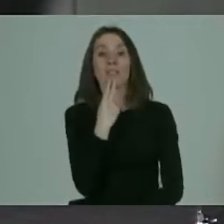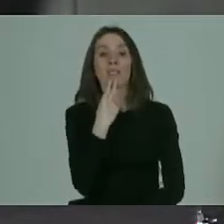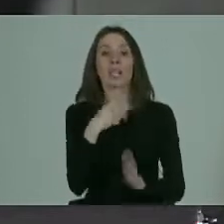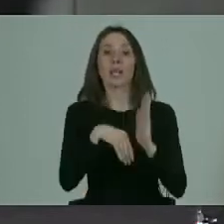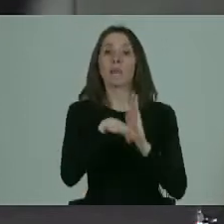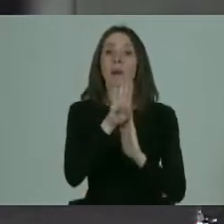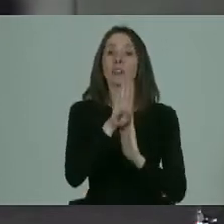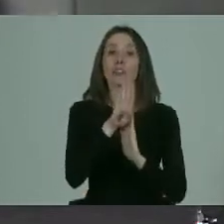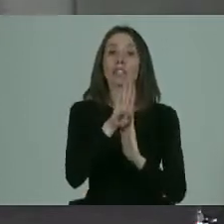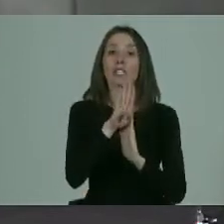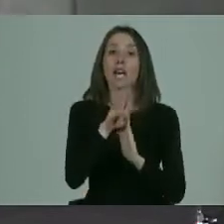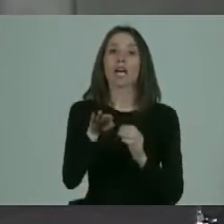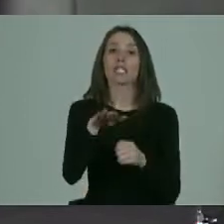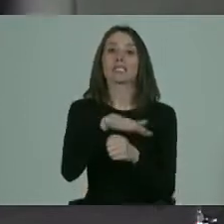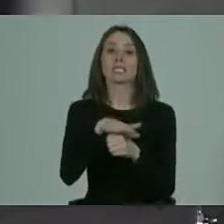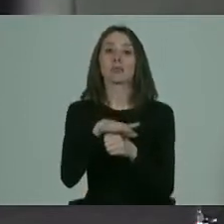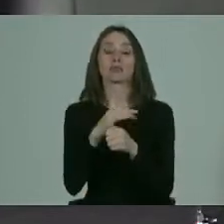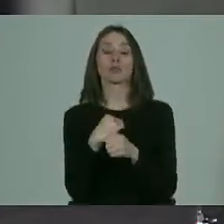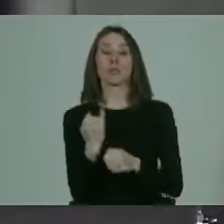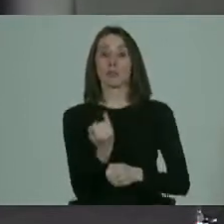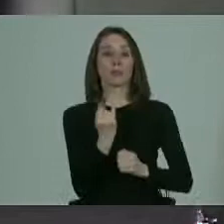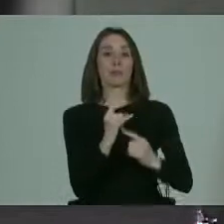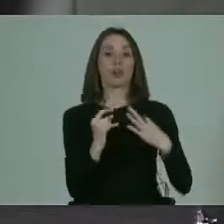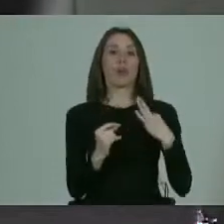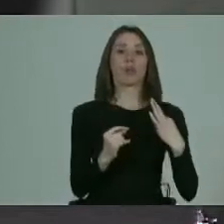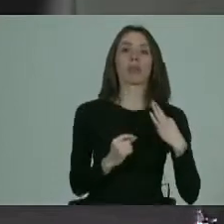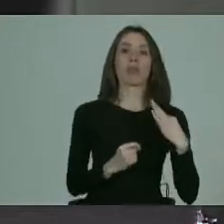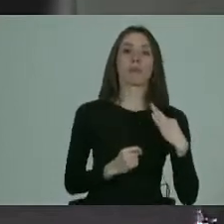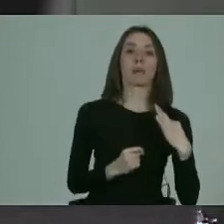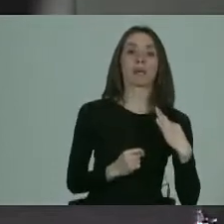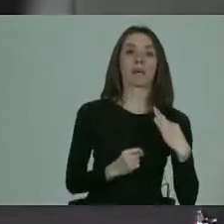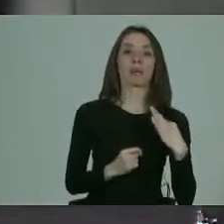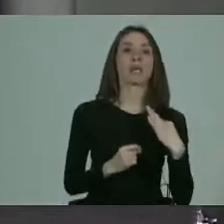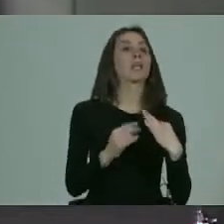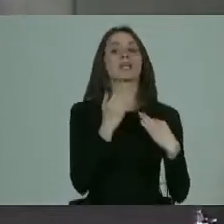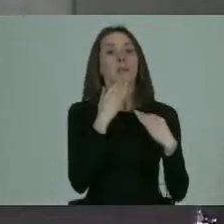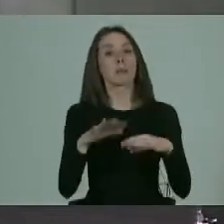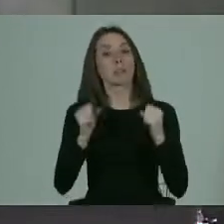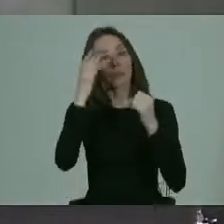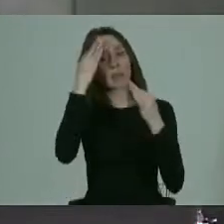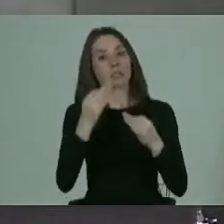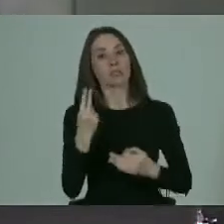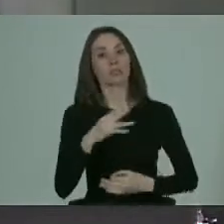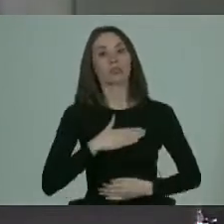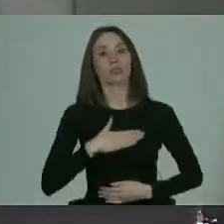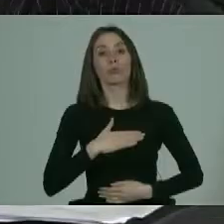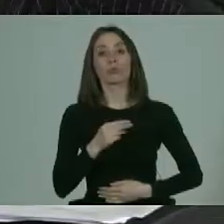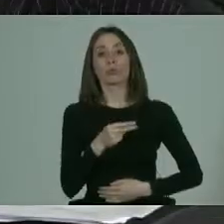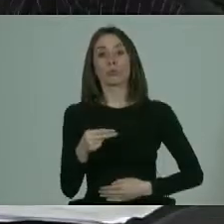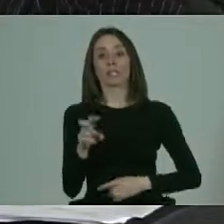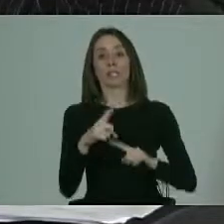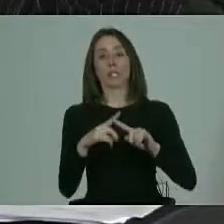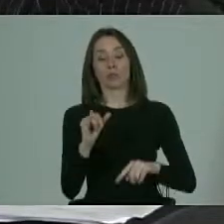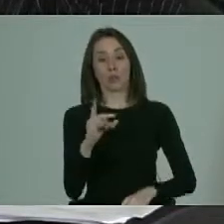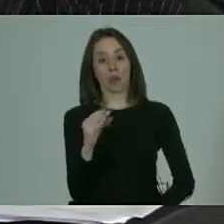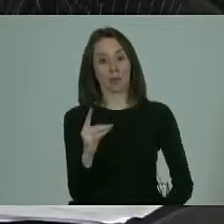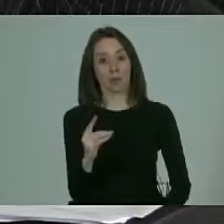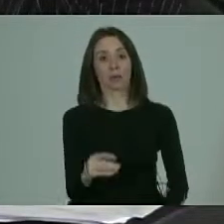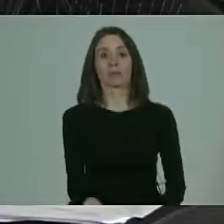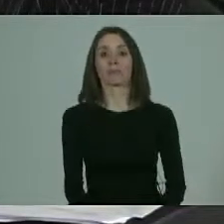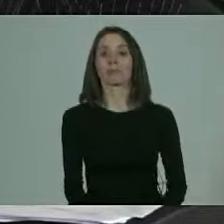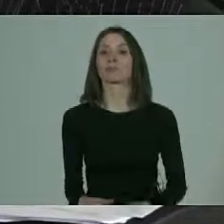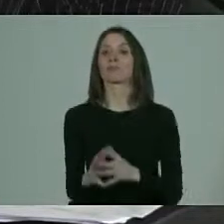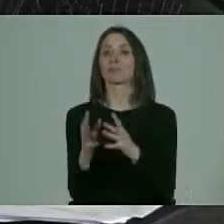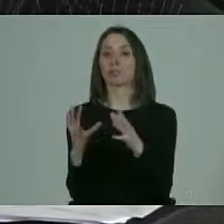mayoría en situación de dependencia, incluso en su toma de decisiones con respecto a su propia sexualidad? Bueno,